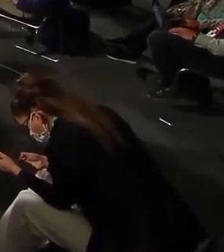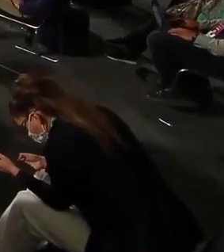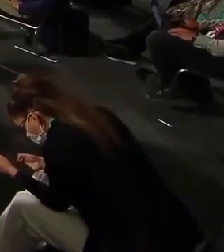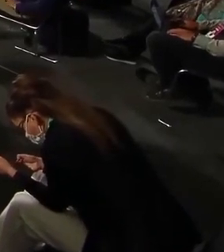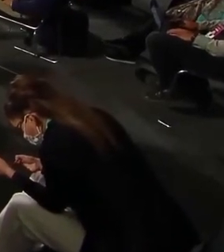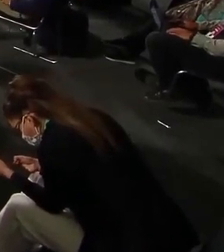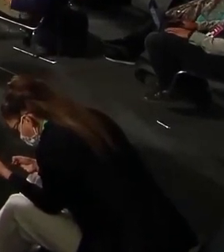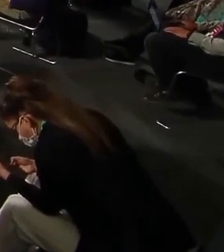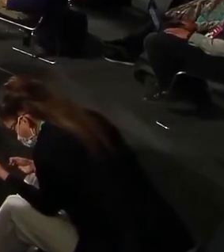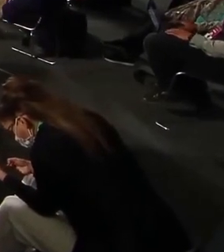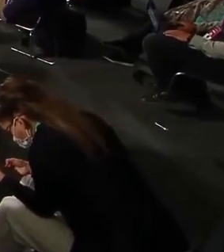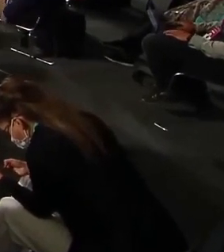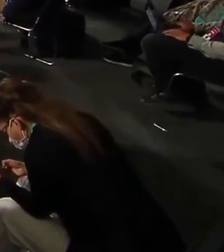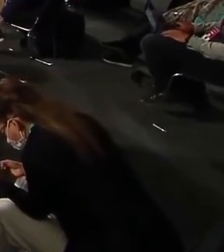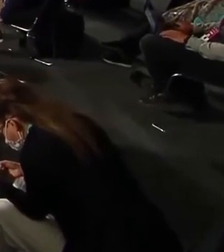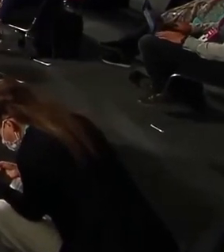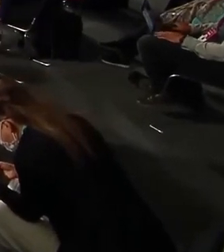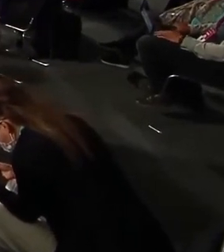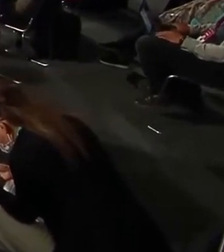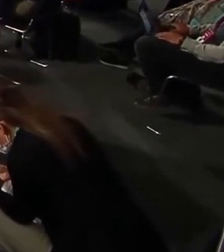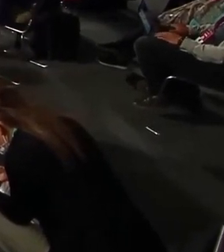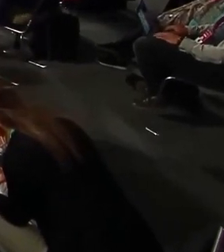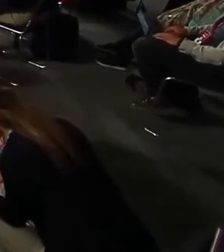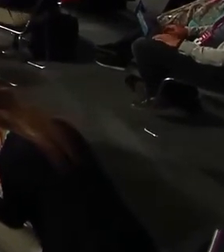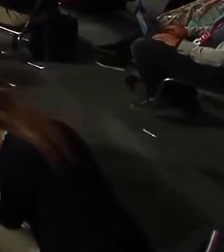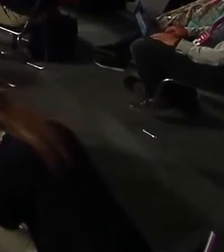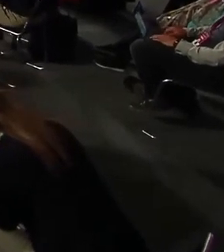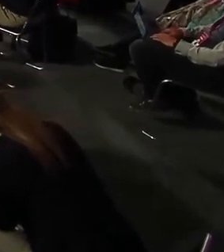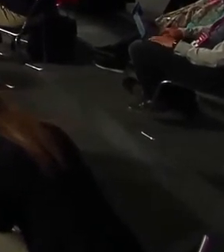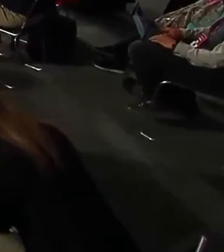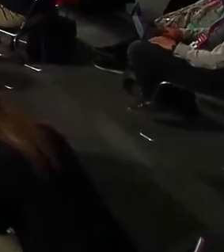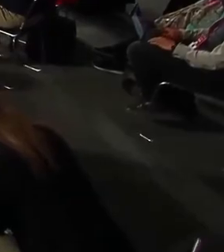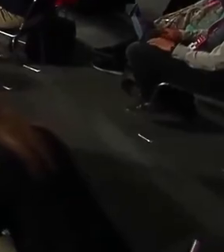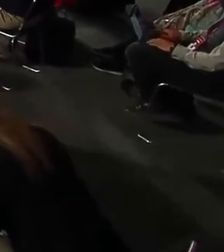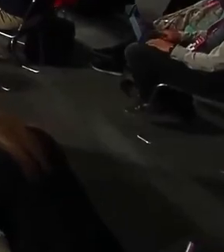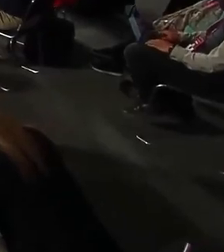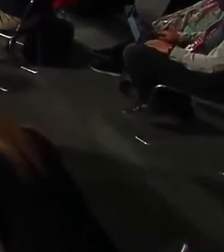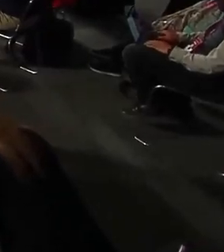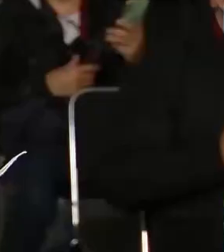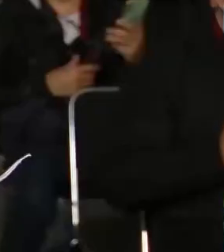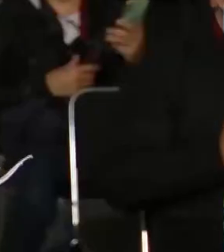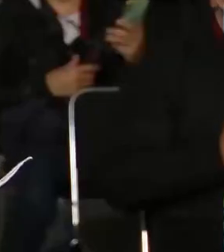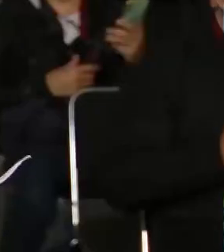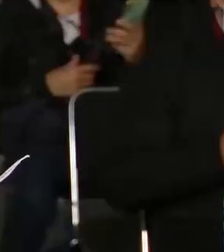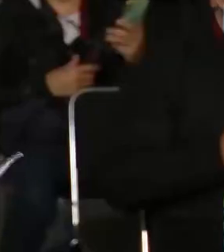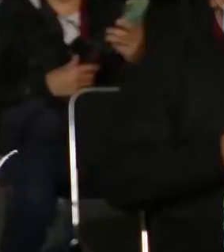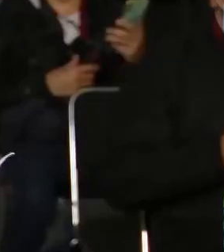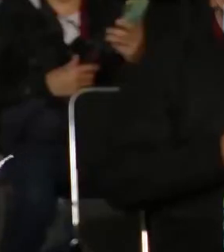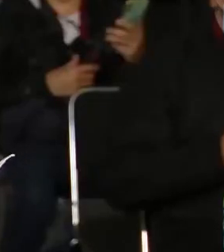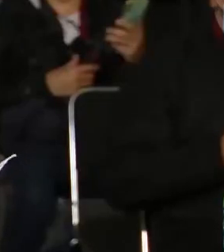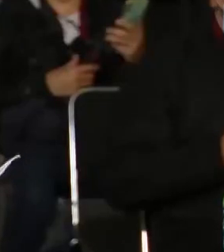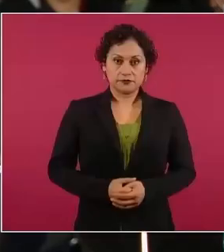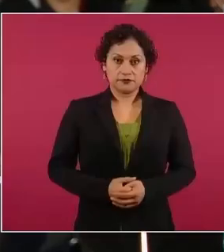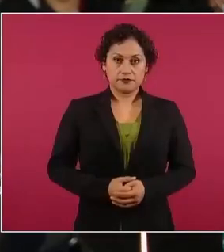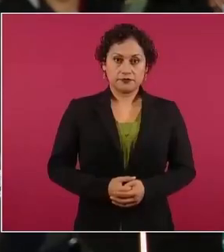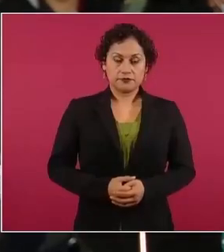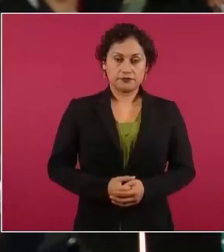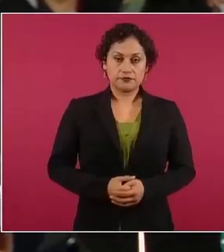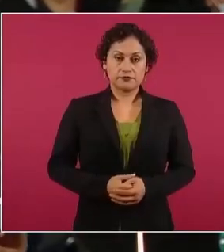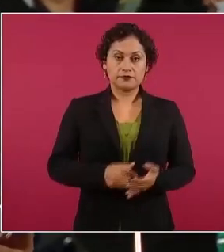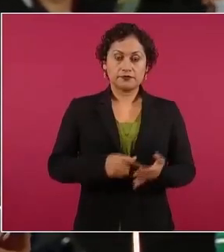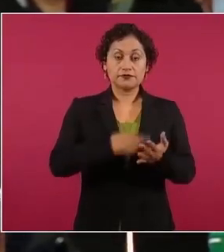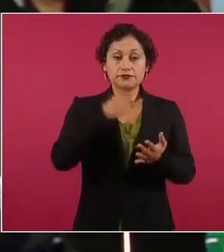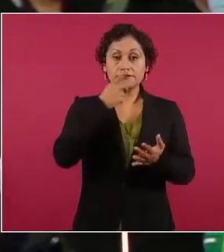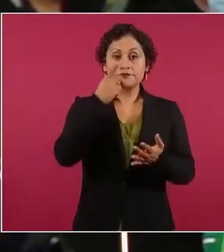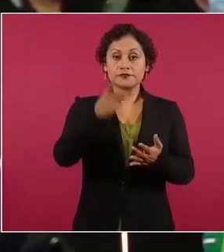desarrollar esquemas de combate o sea se habla en términos completamente de guerra apoyarse en tropas amigas